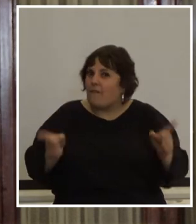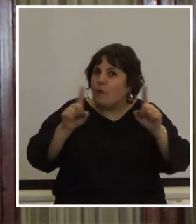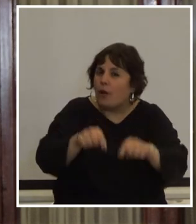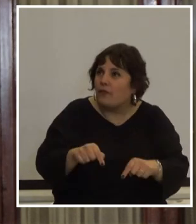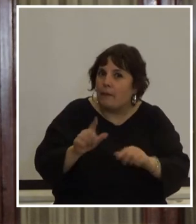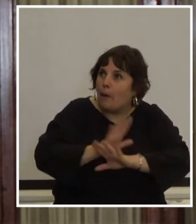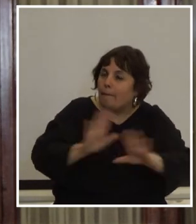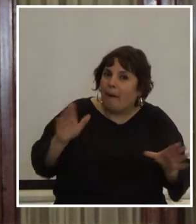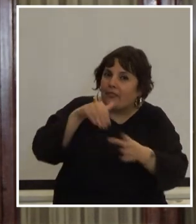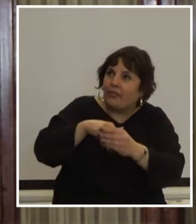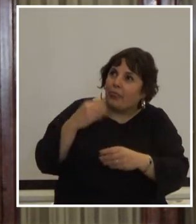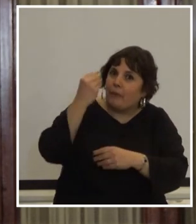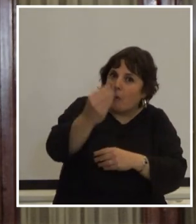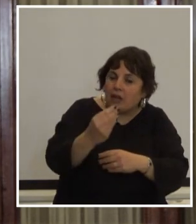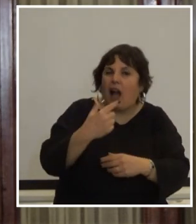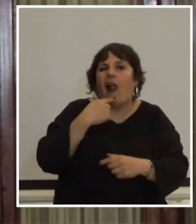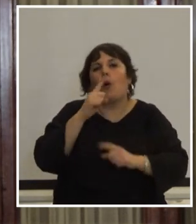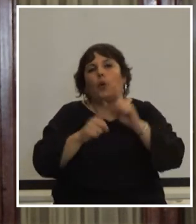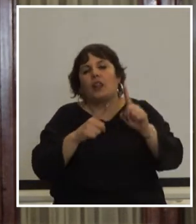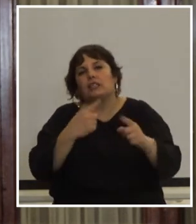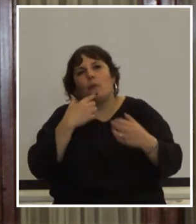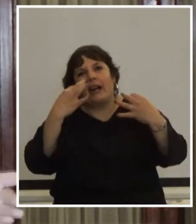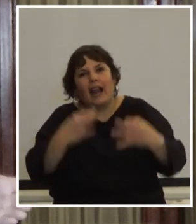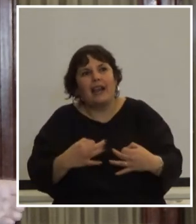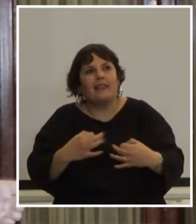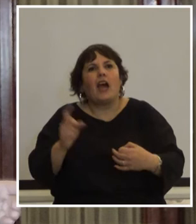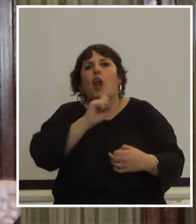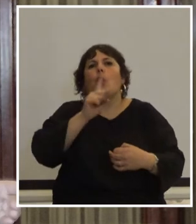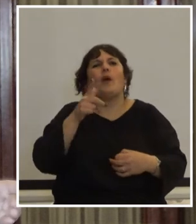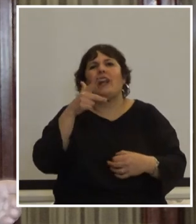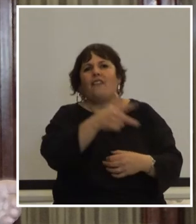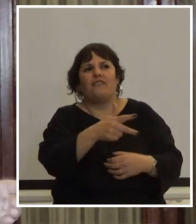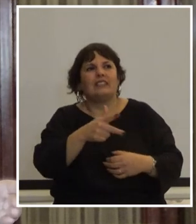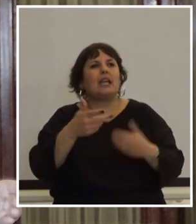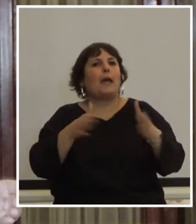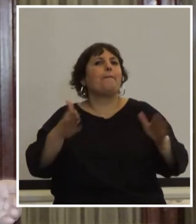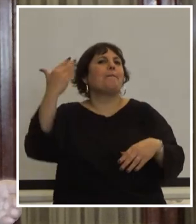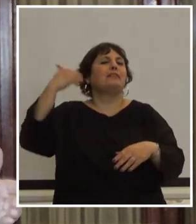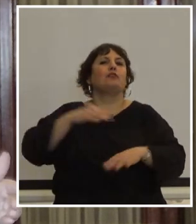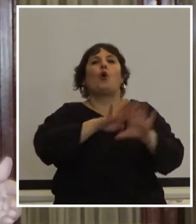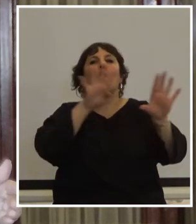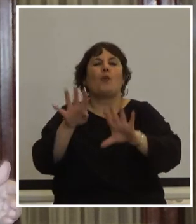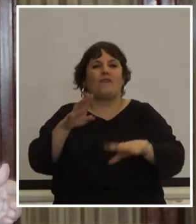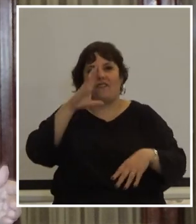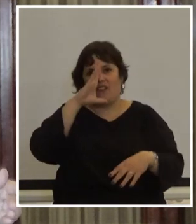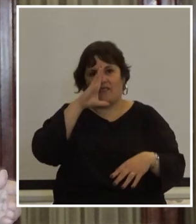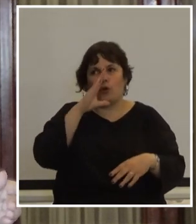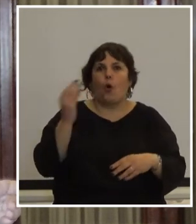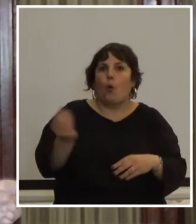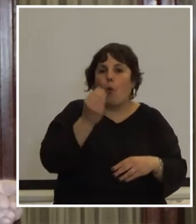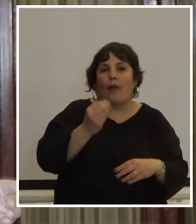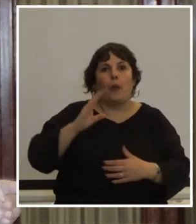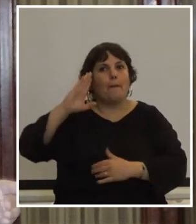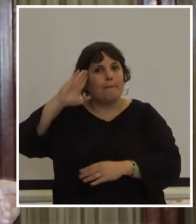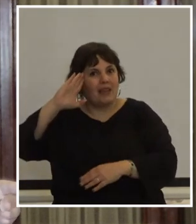perder la democracia y otros decían en realidad esta no es la fecha todo comenzó el 9 de febrero cuando los